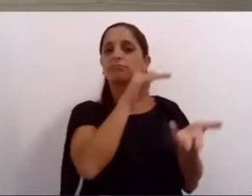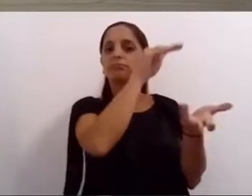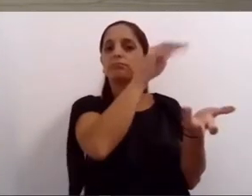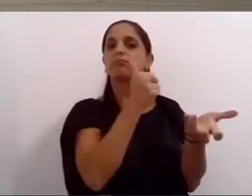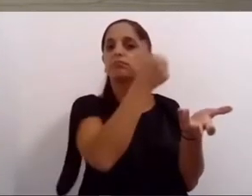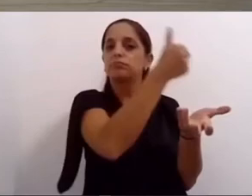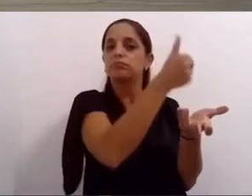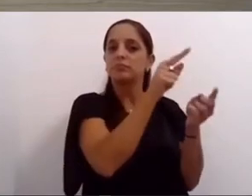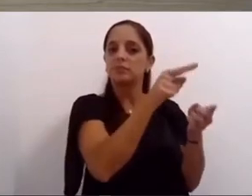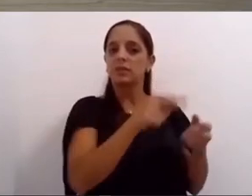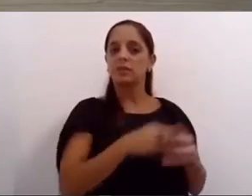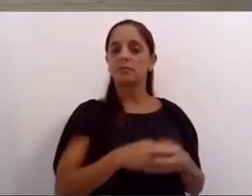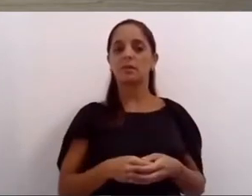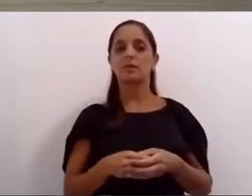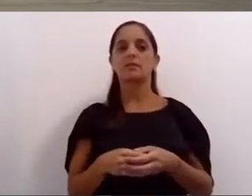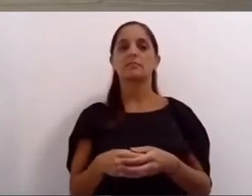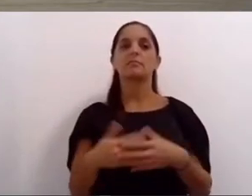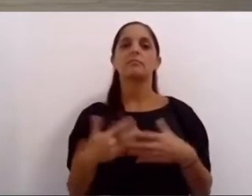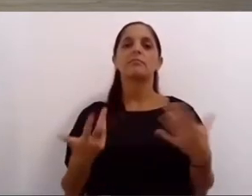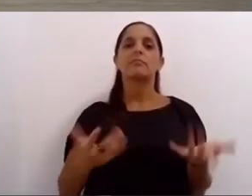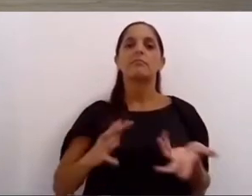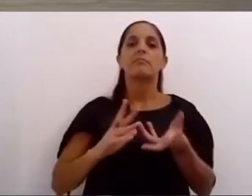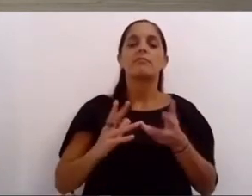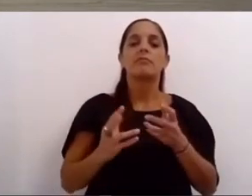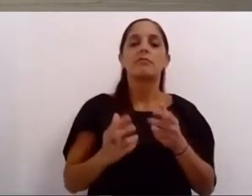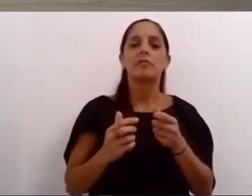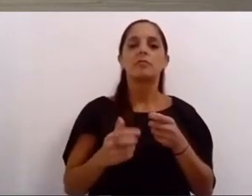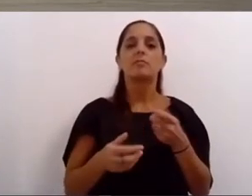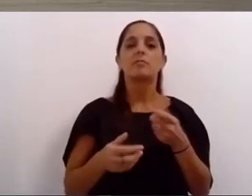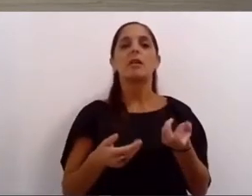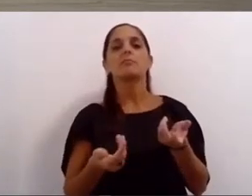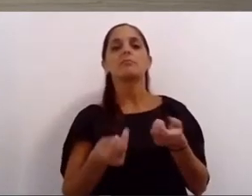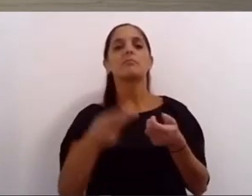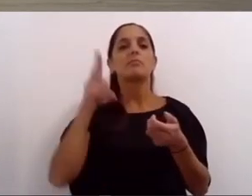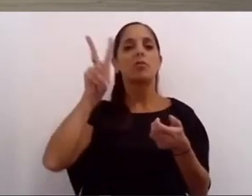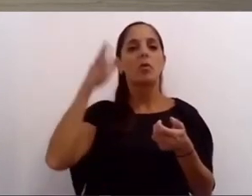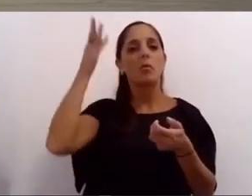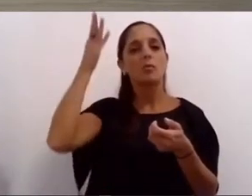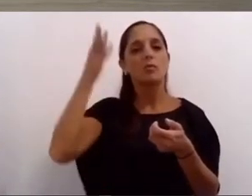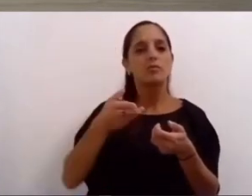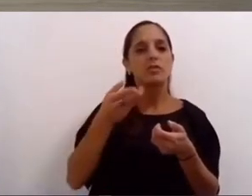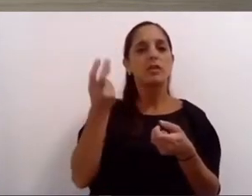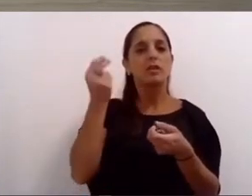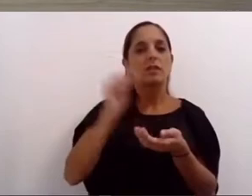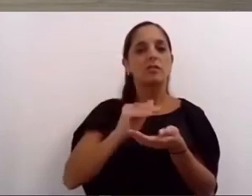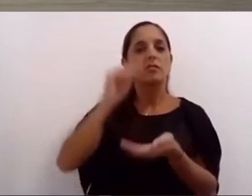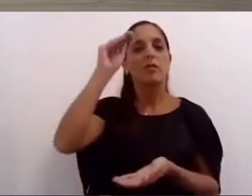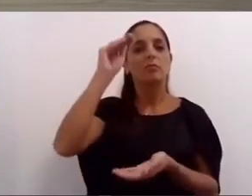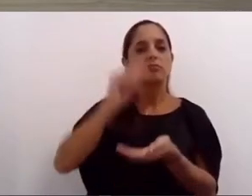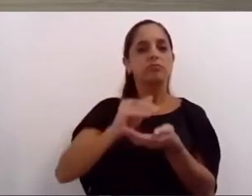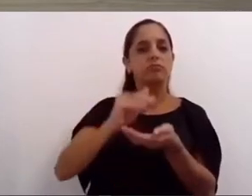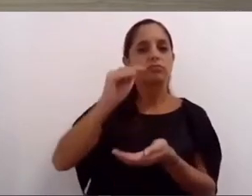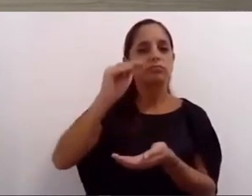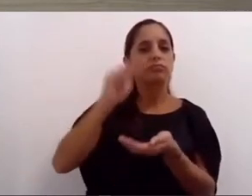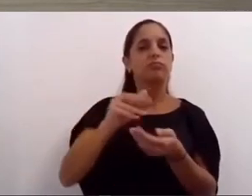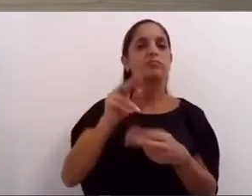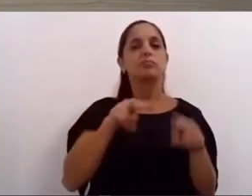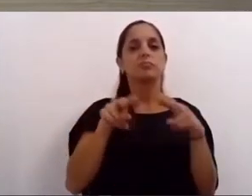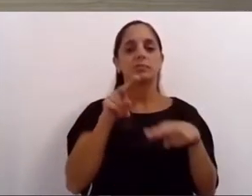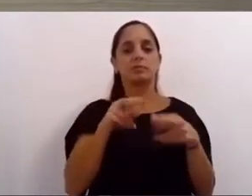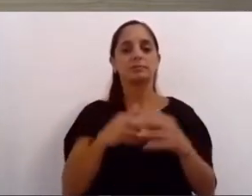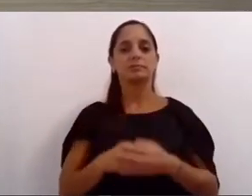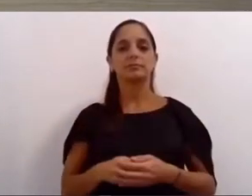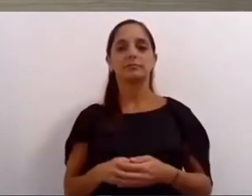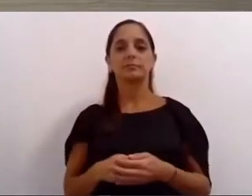y la autorización del consejo pudiendo mantener un stock de letras equivalente al 2% de los recursos de libre disponibilidad realizamos una primera